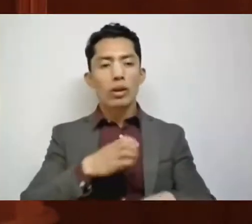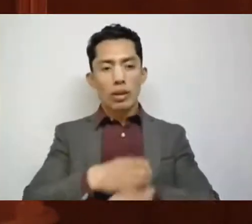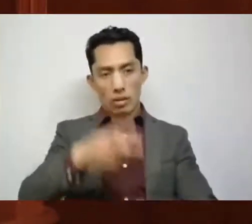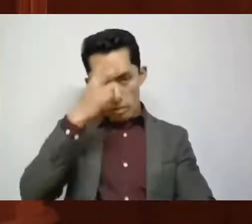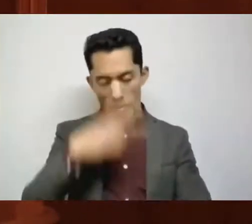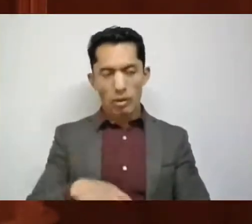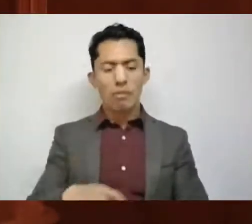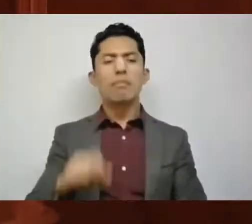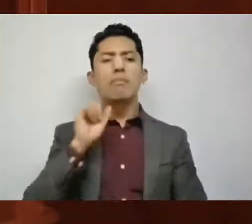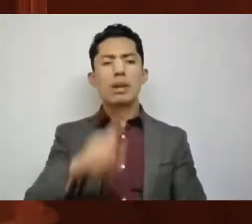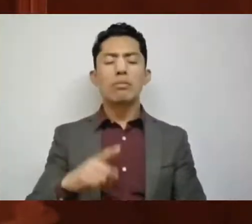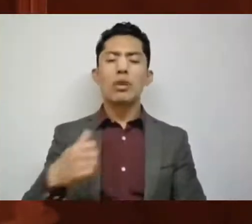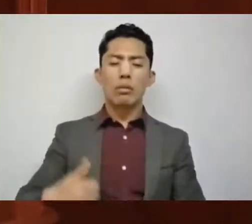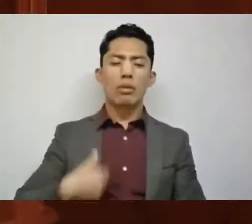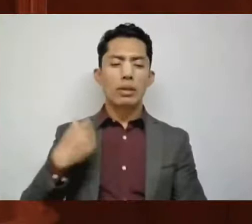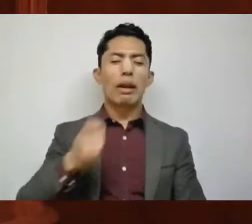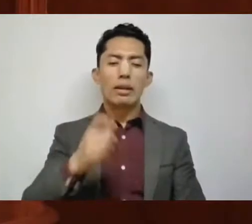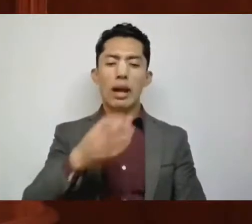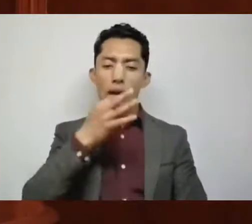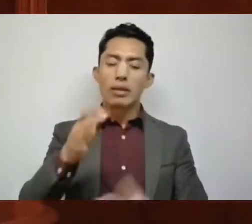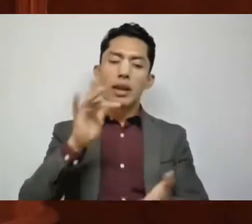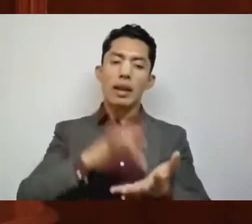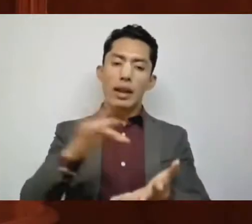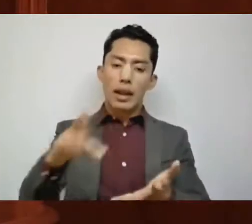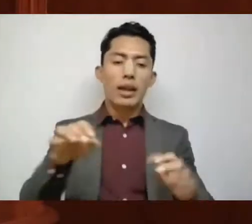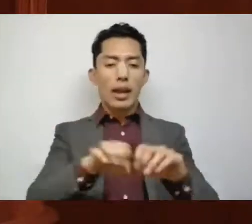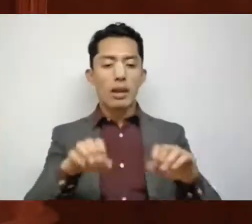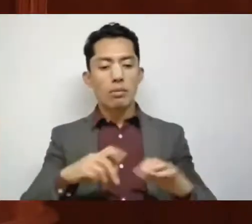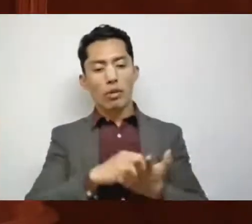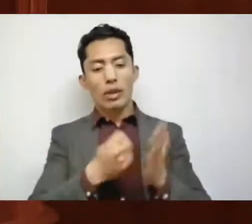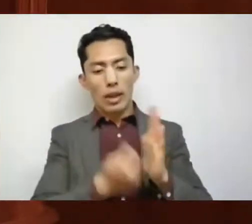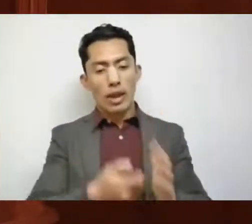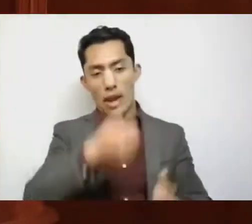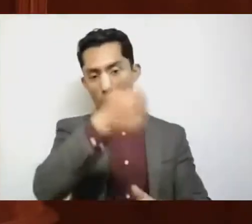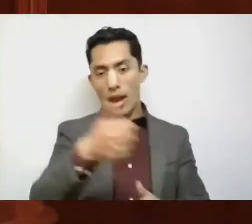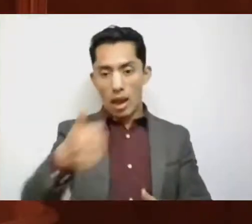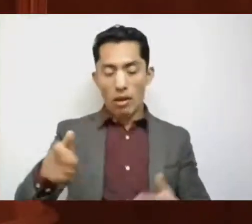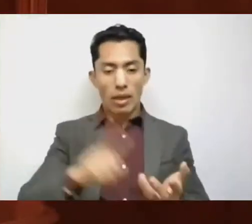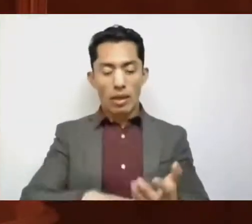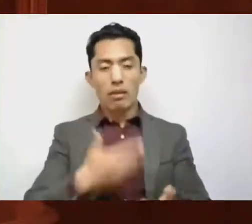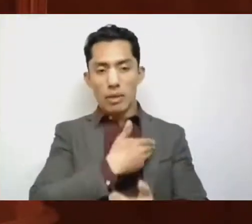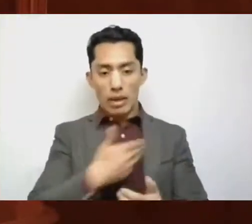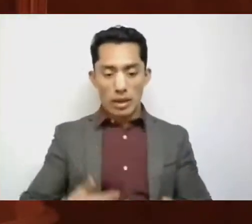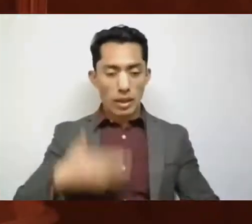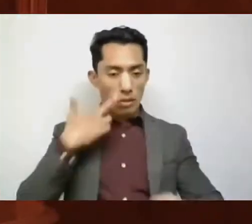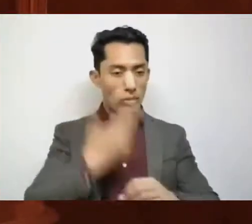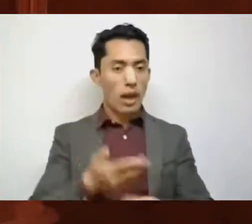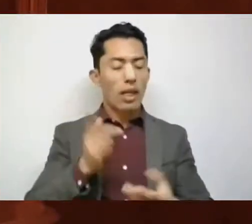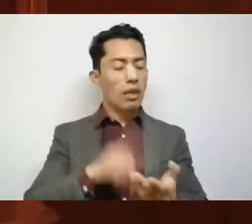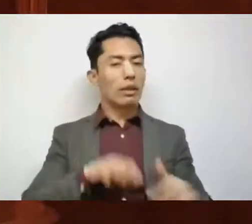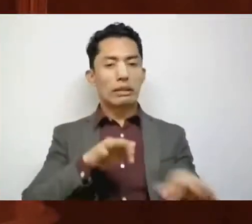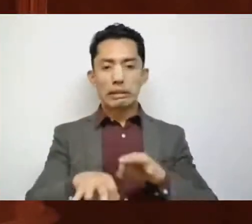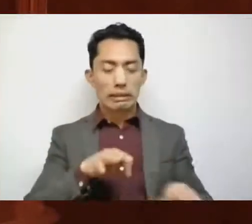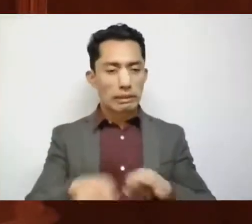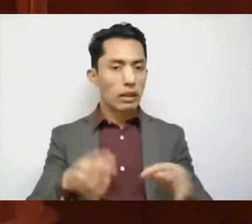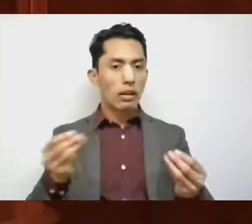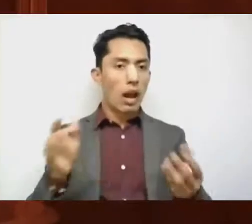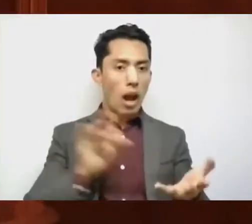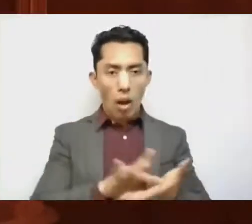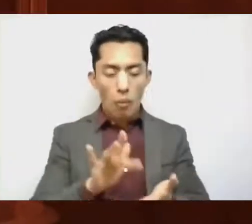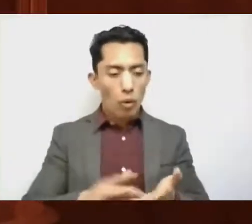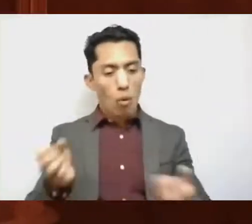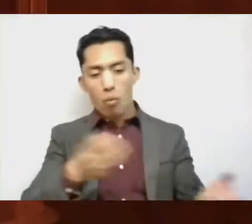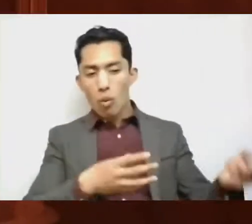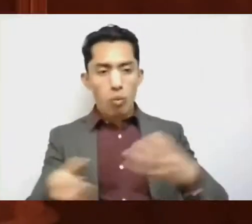aprovecho para agradecer a los equipos técnicos de cada una de las presidencias que tanto trabajaron, que tanto cooperaron y que